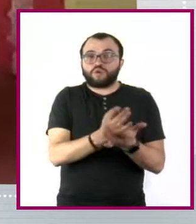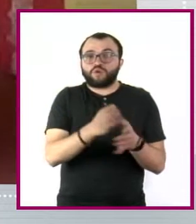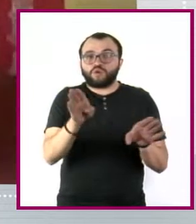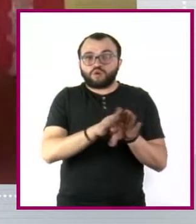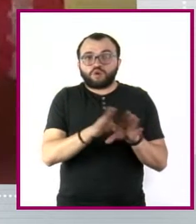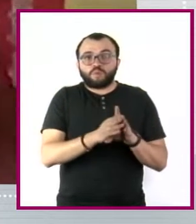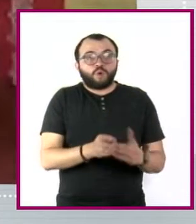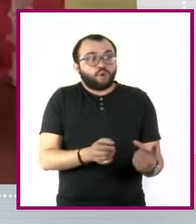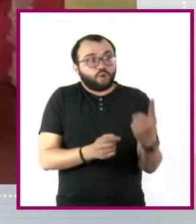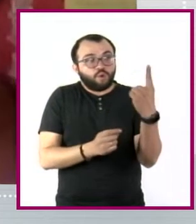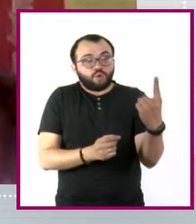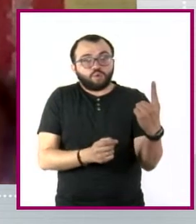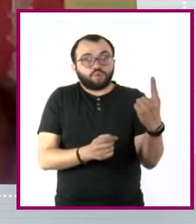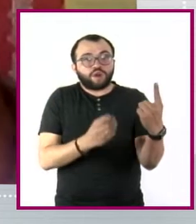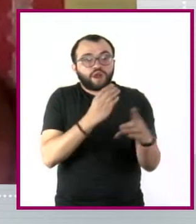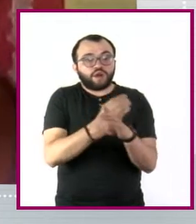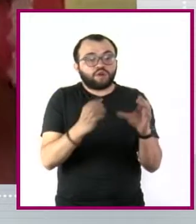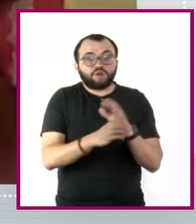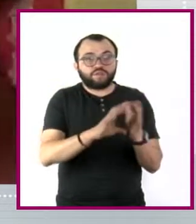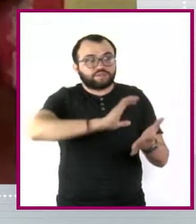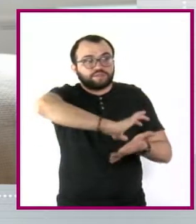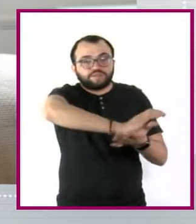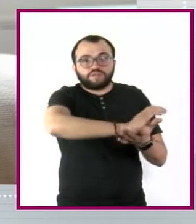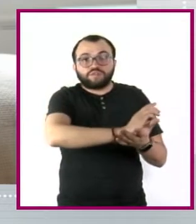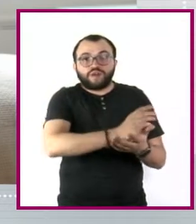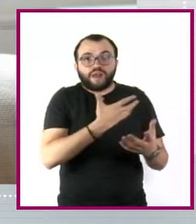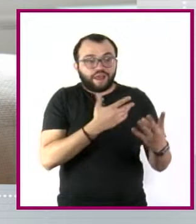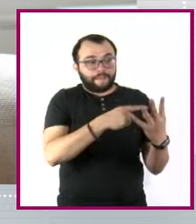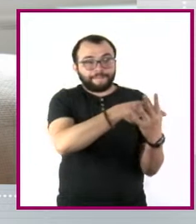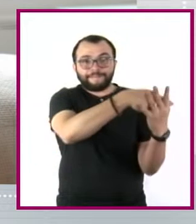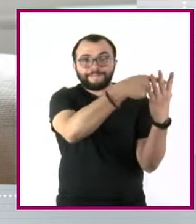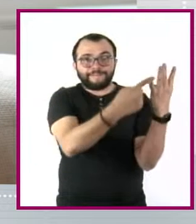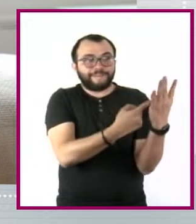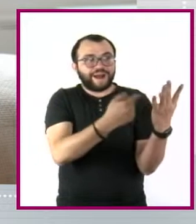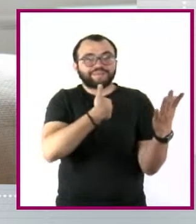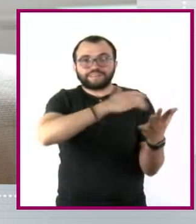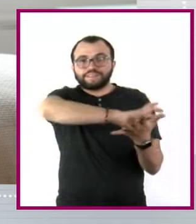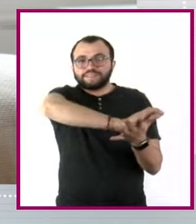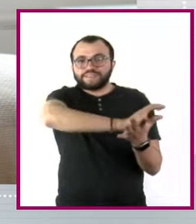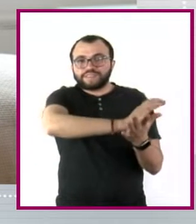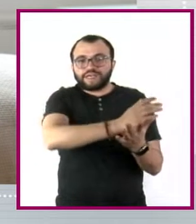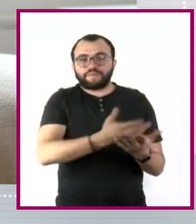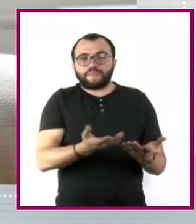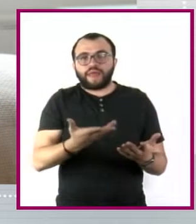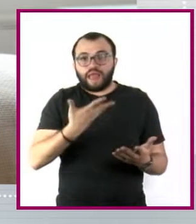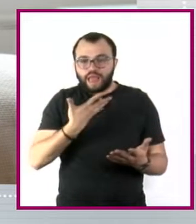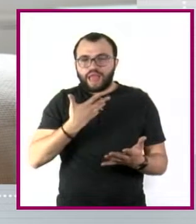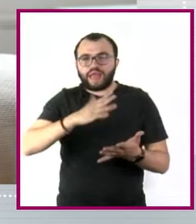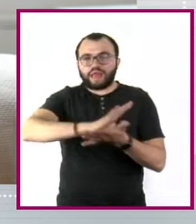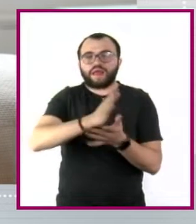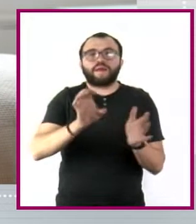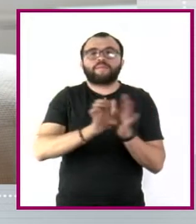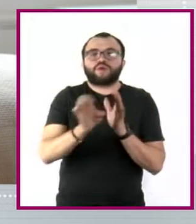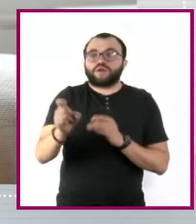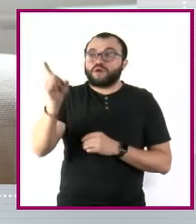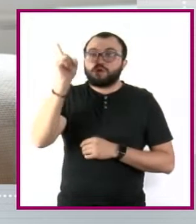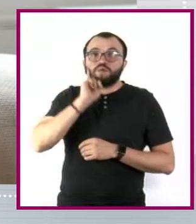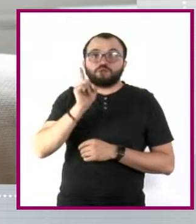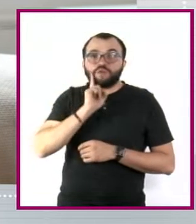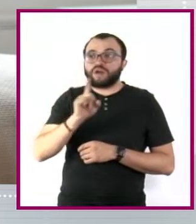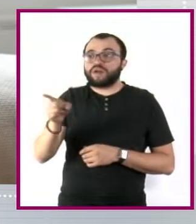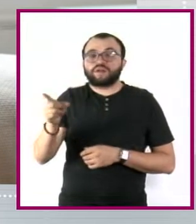una condición, sino por diversas condiciones. Hay discriminación cuando a las mujeres no se les permite